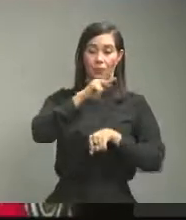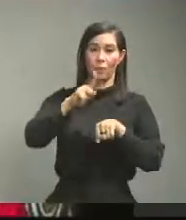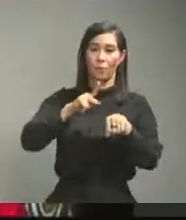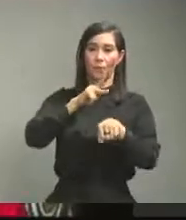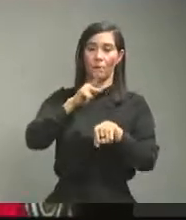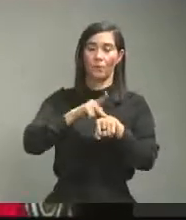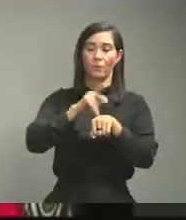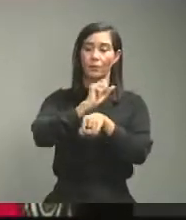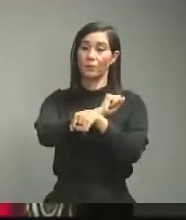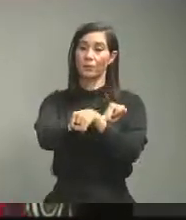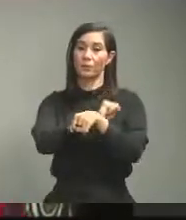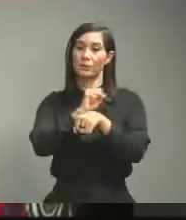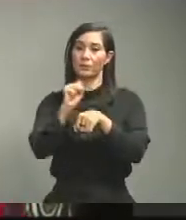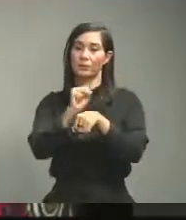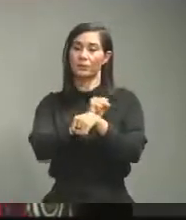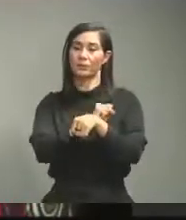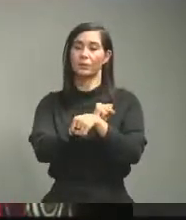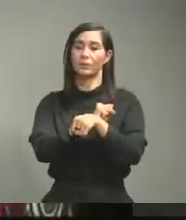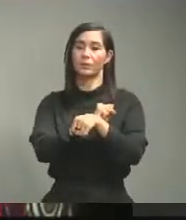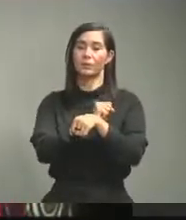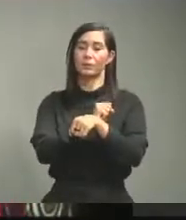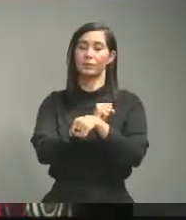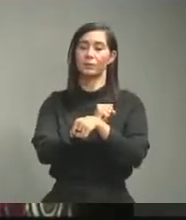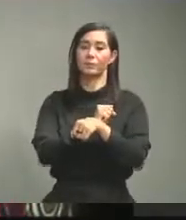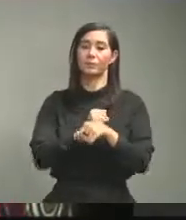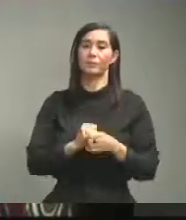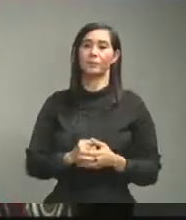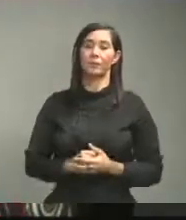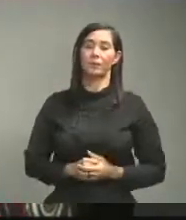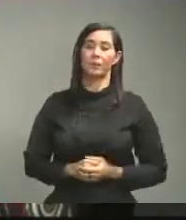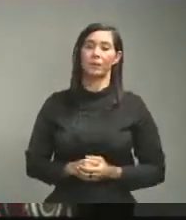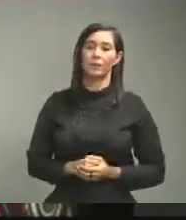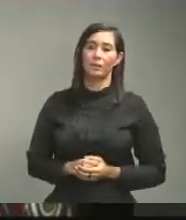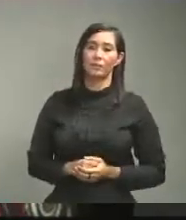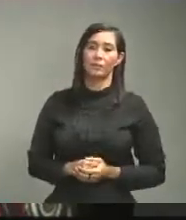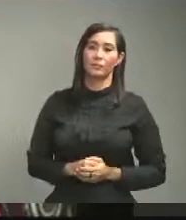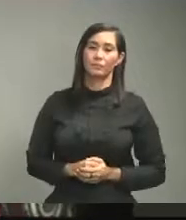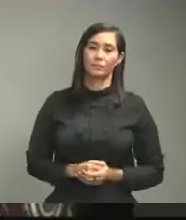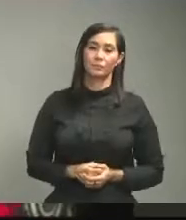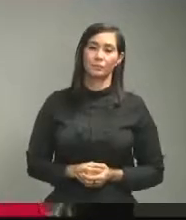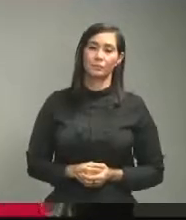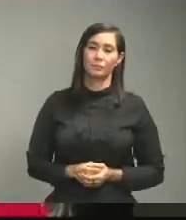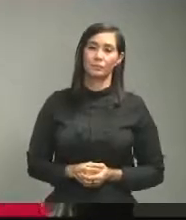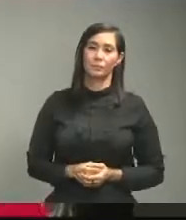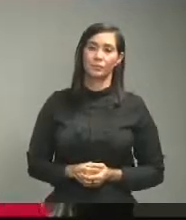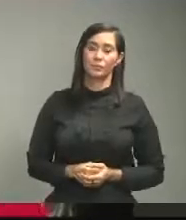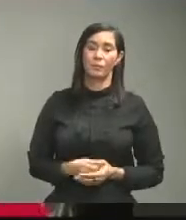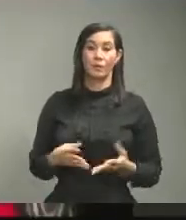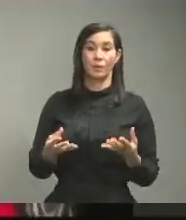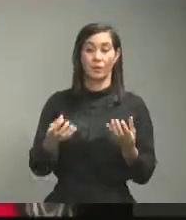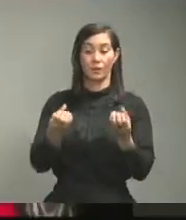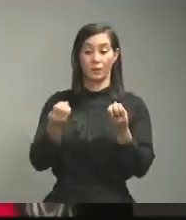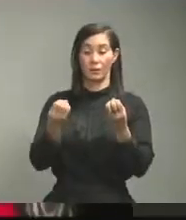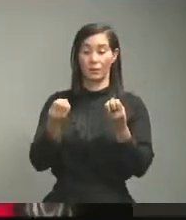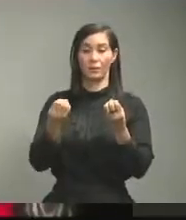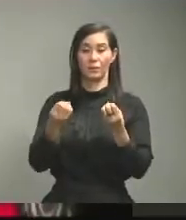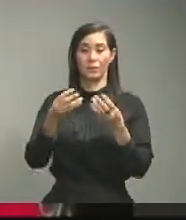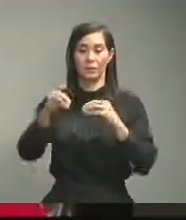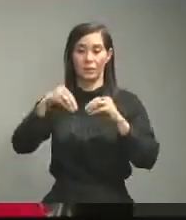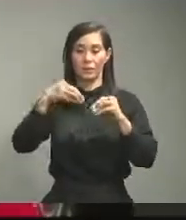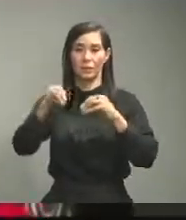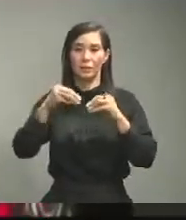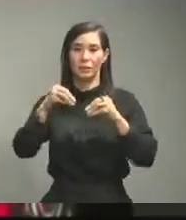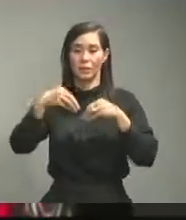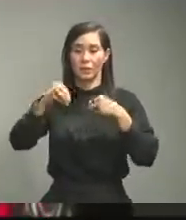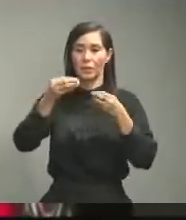Samaná que la gran cantidad de provisiones que son suplidas a nuestros almacenes y